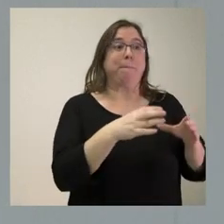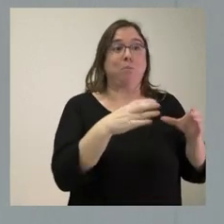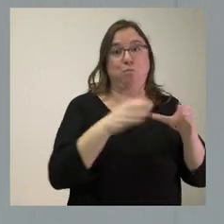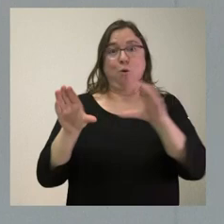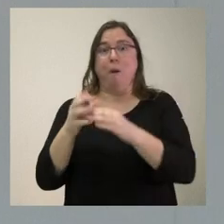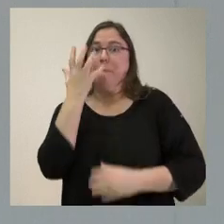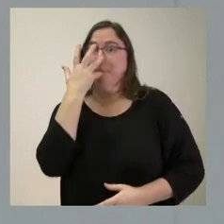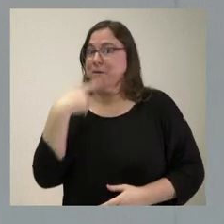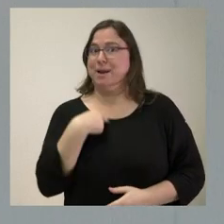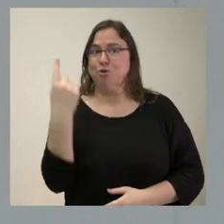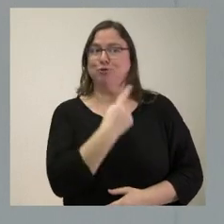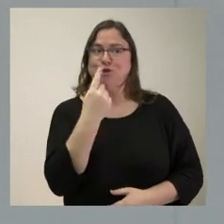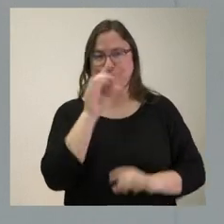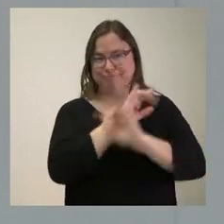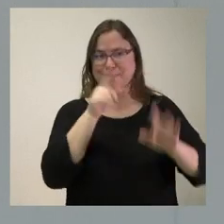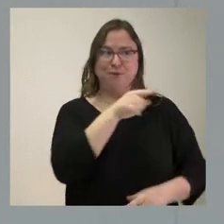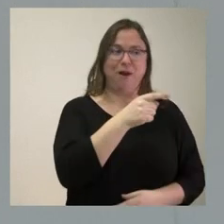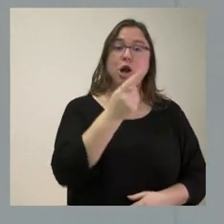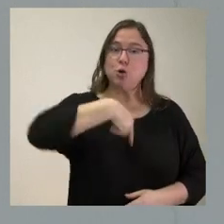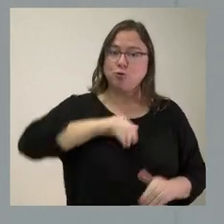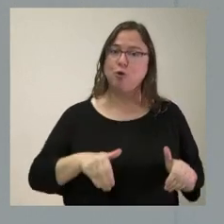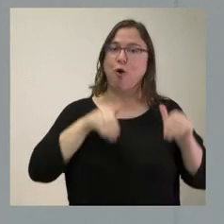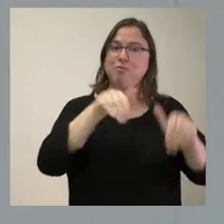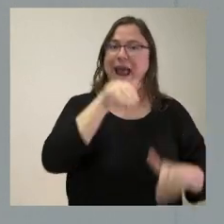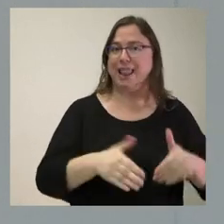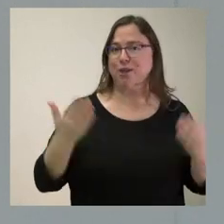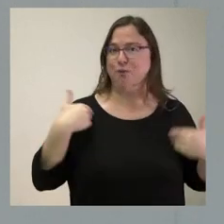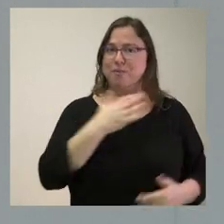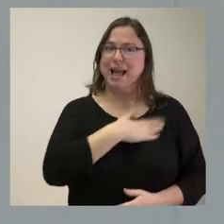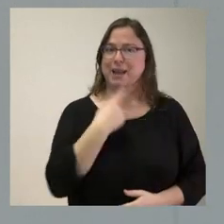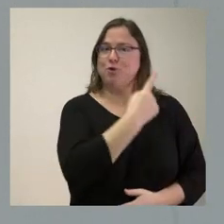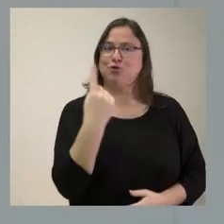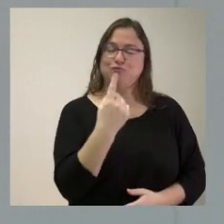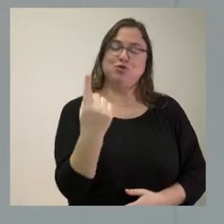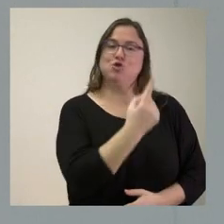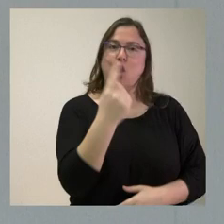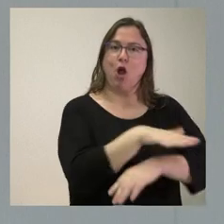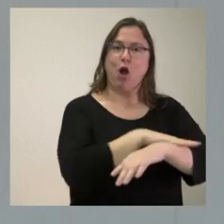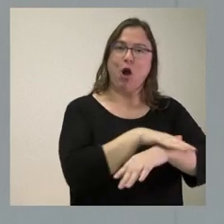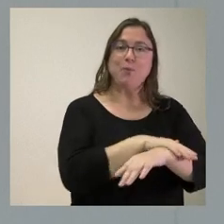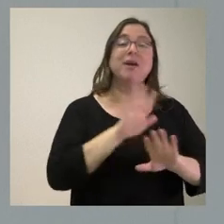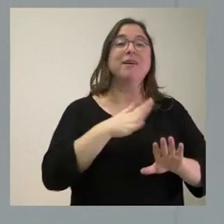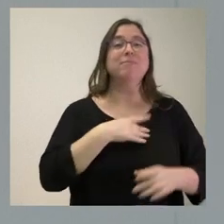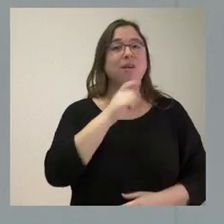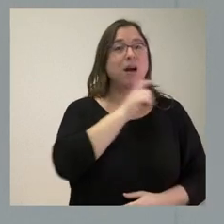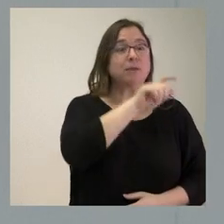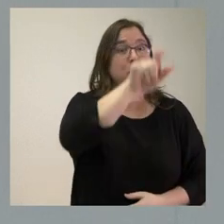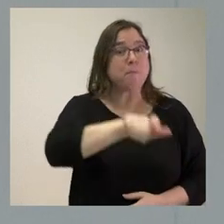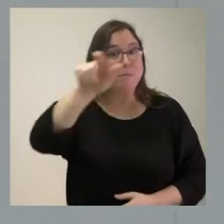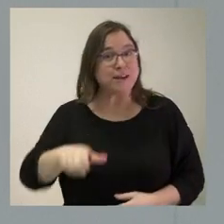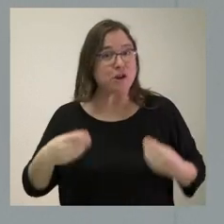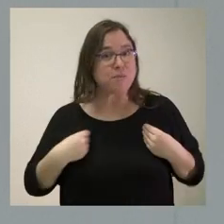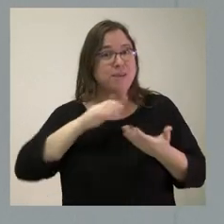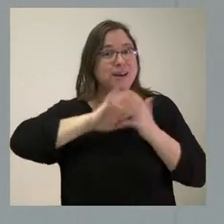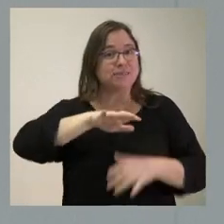Al menos así concurrimos a las últimas elecciones. Pero también el mensaje de las personas de Castilla y ha sido claro, que es